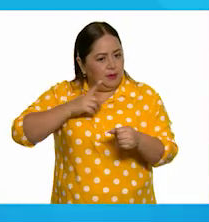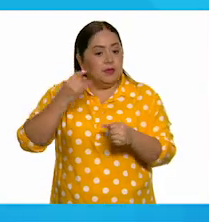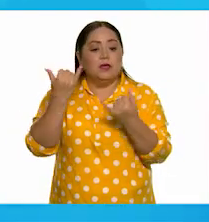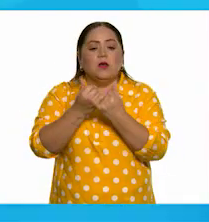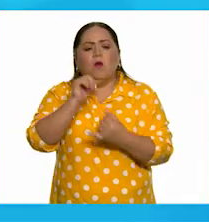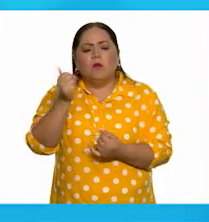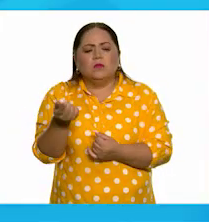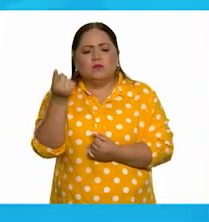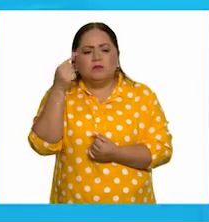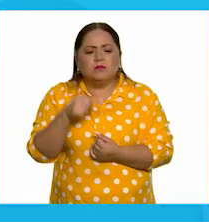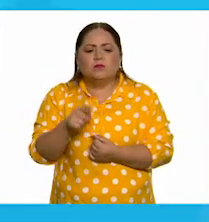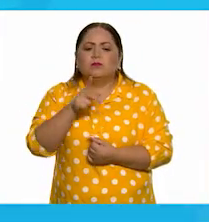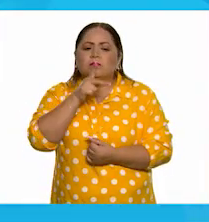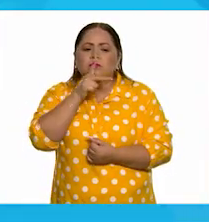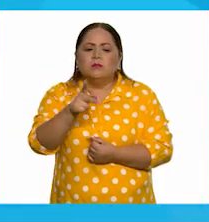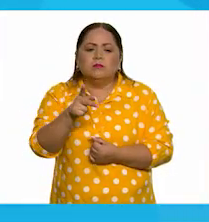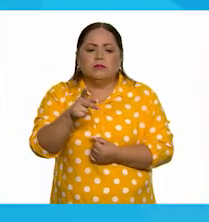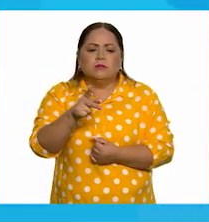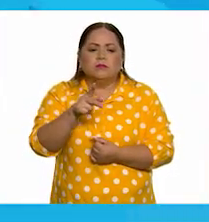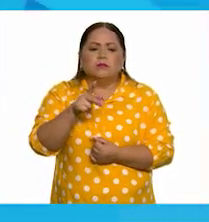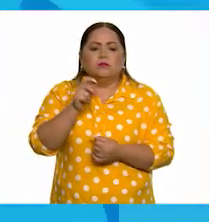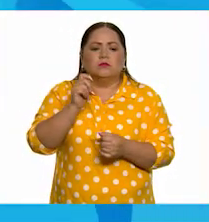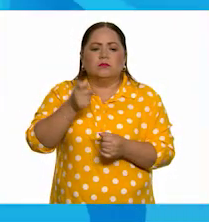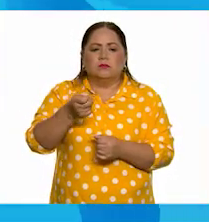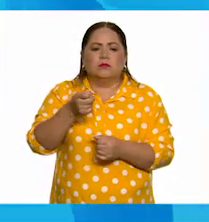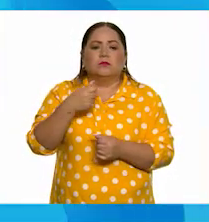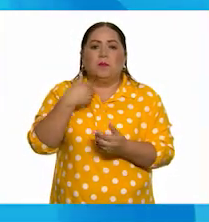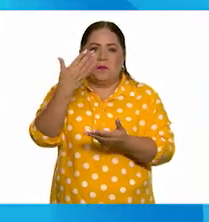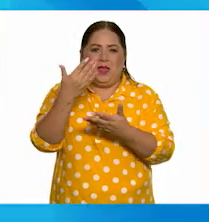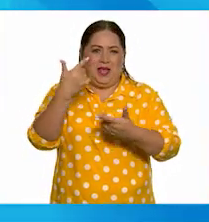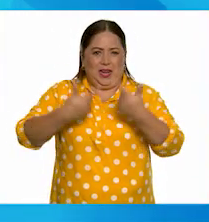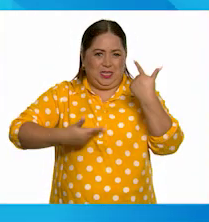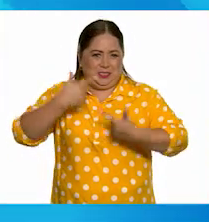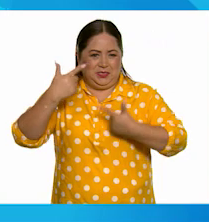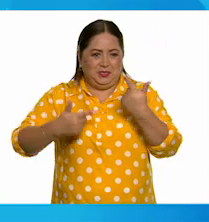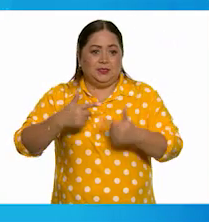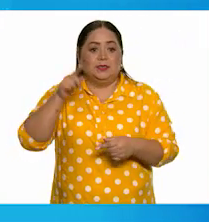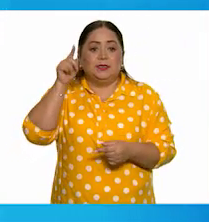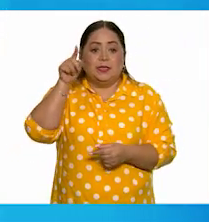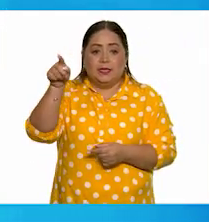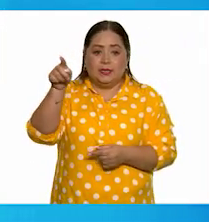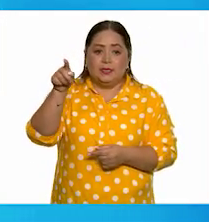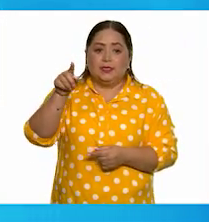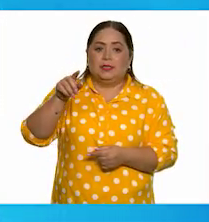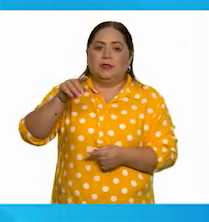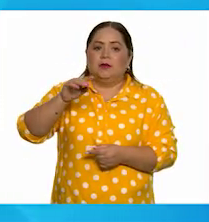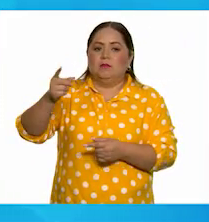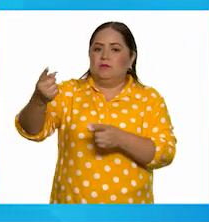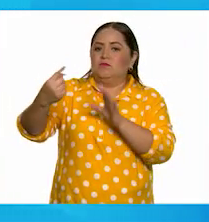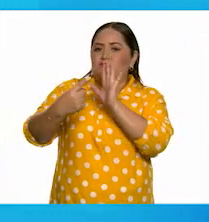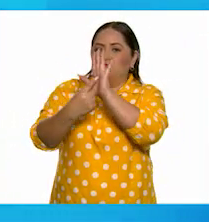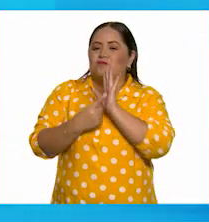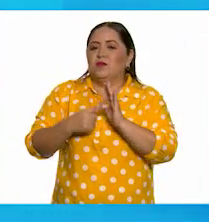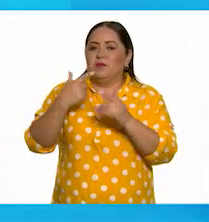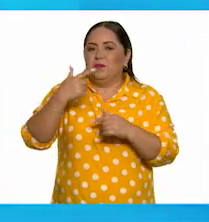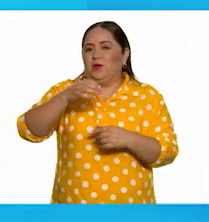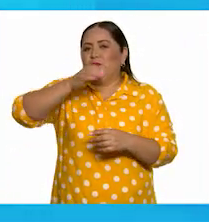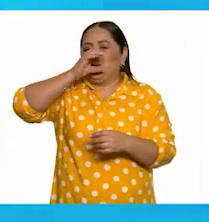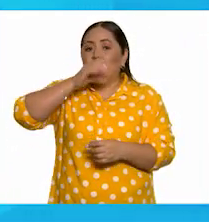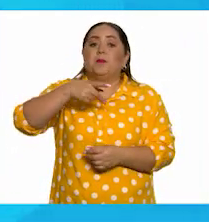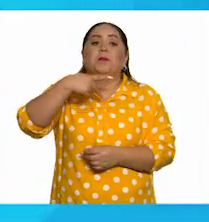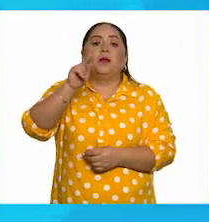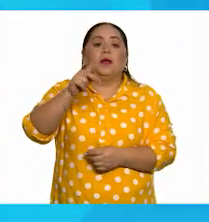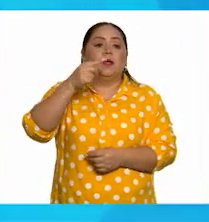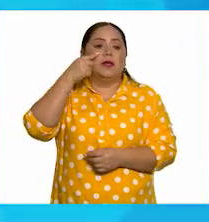Y luego dice las palabras todo el tiempo, si yo pedía lechita, abajo, ella me mostraba la mamila. Entonces nada